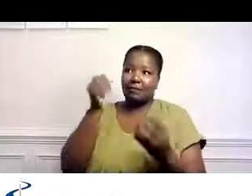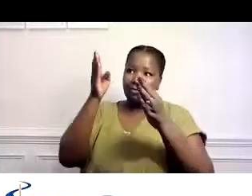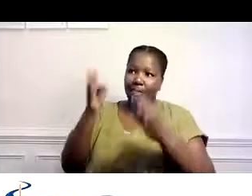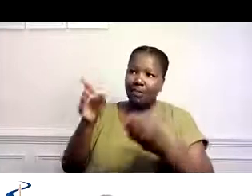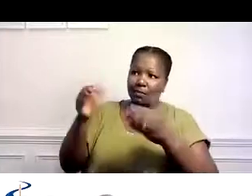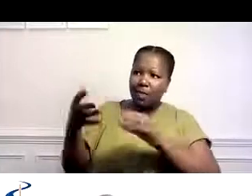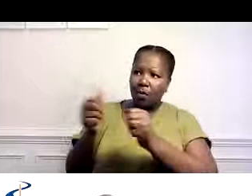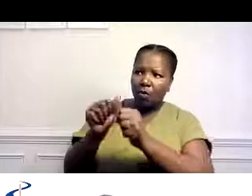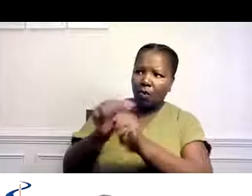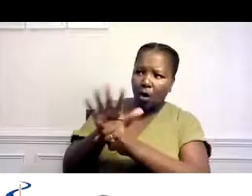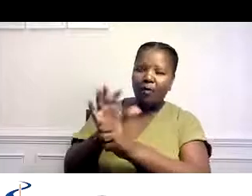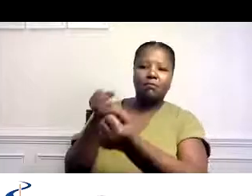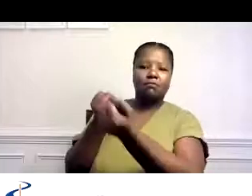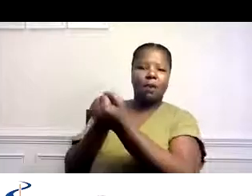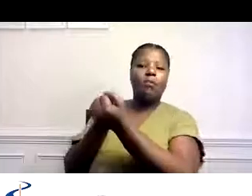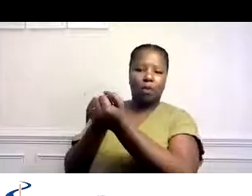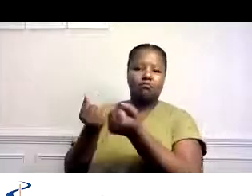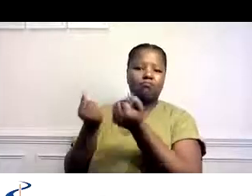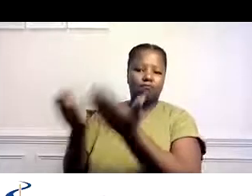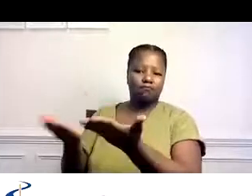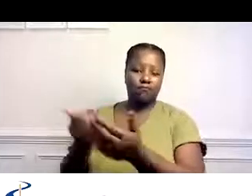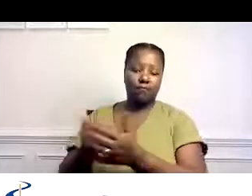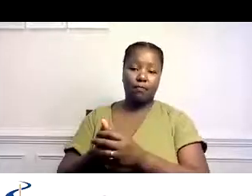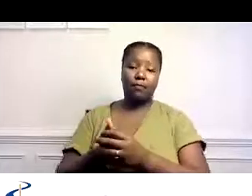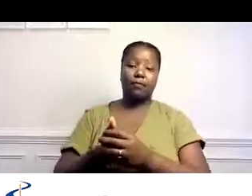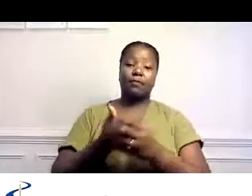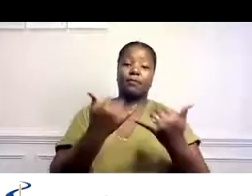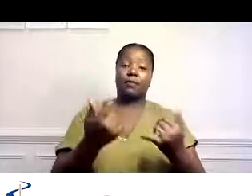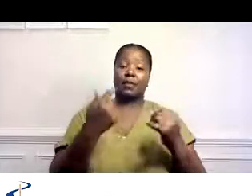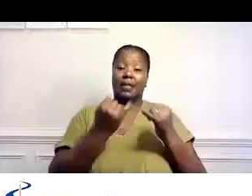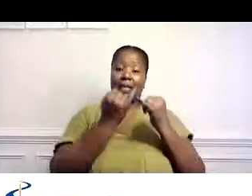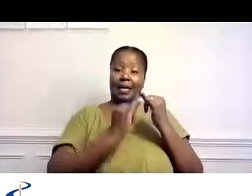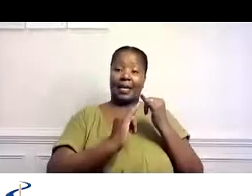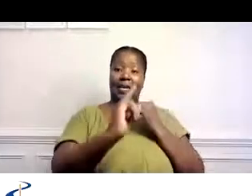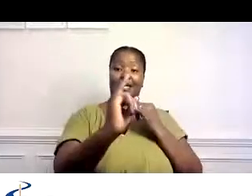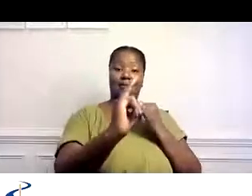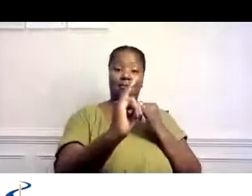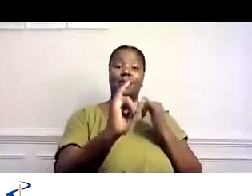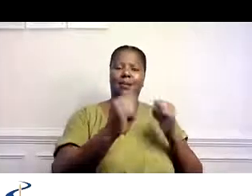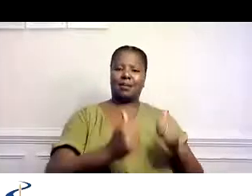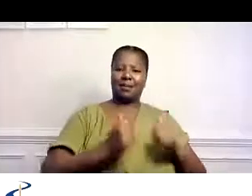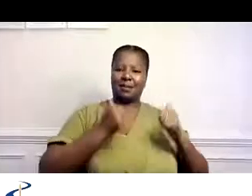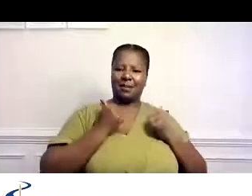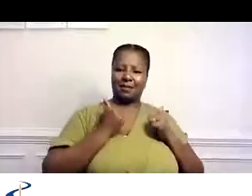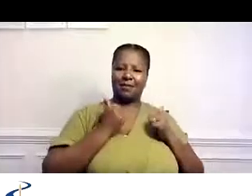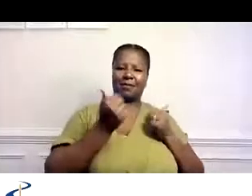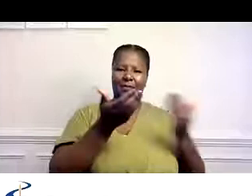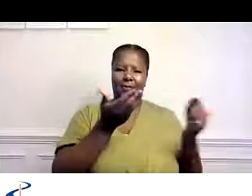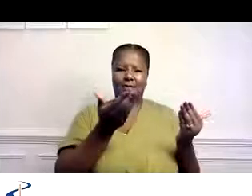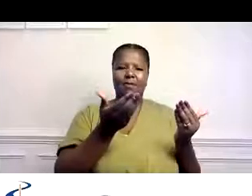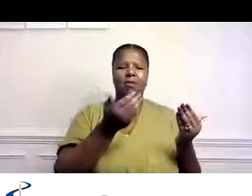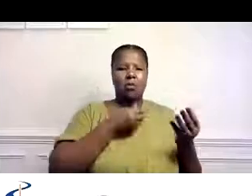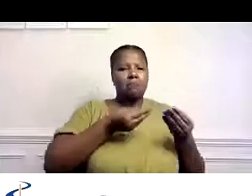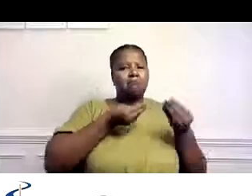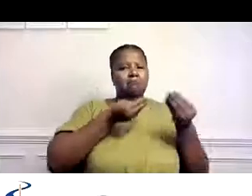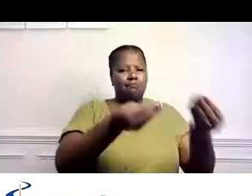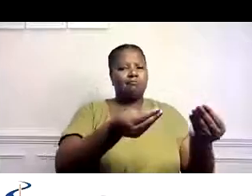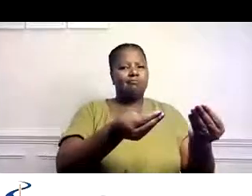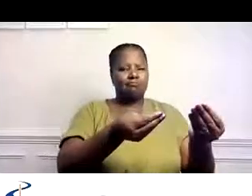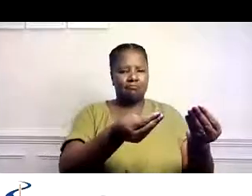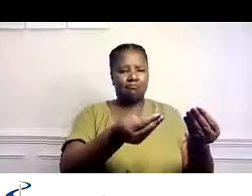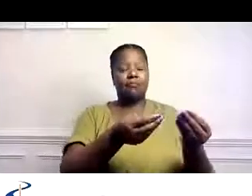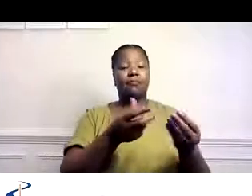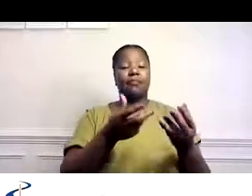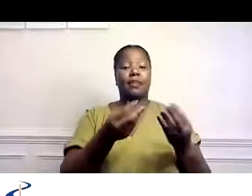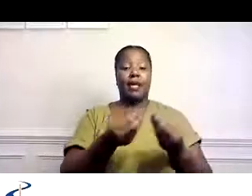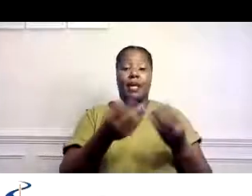muchos de los que participaron en estos programas fueron diagnosticados con COVID y no pudieron participar. Pero se encontró la manera para poder siguiéndoles ayudar.